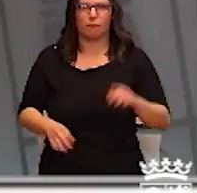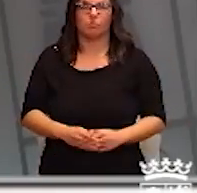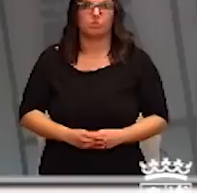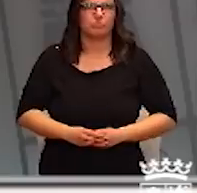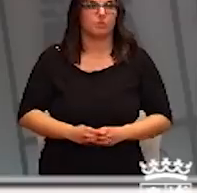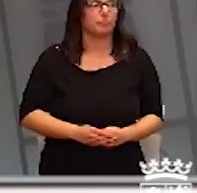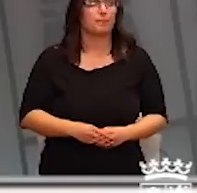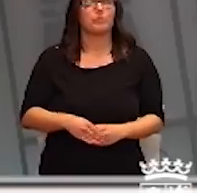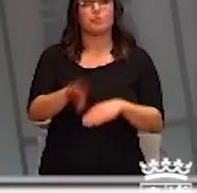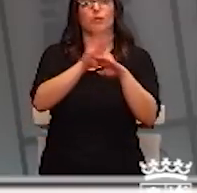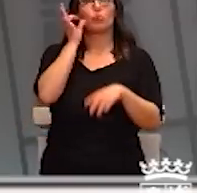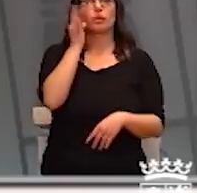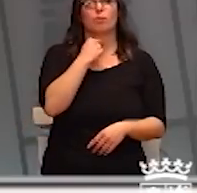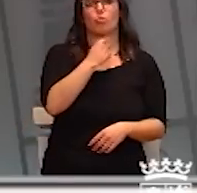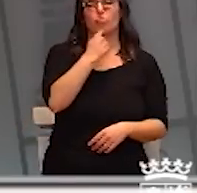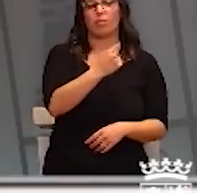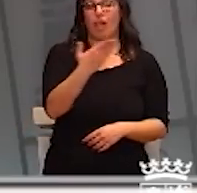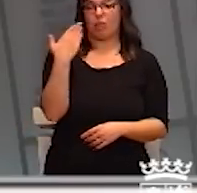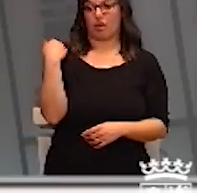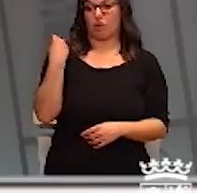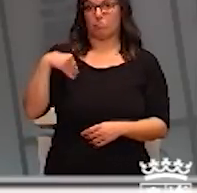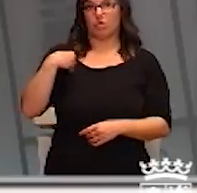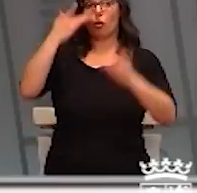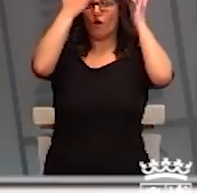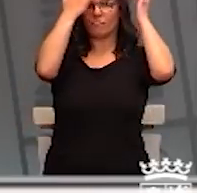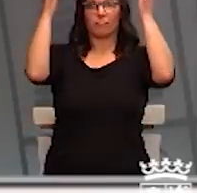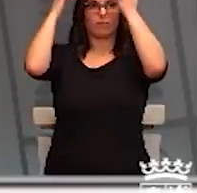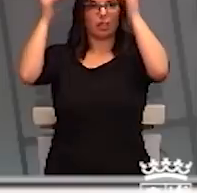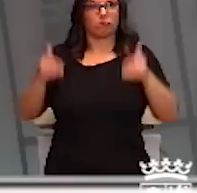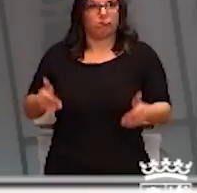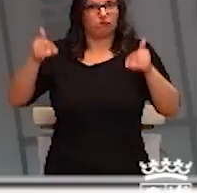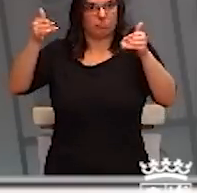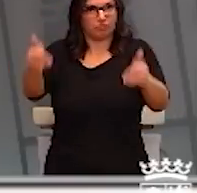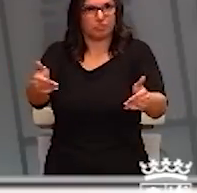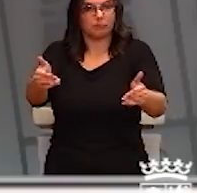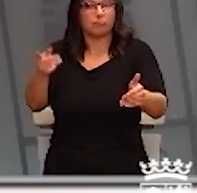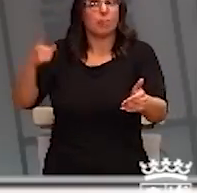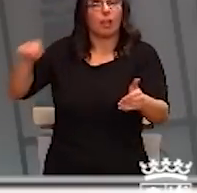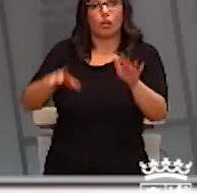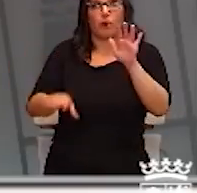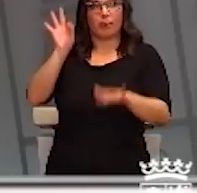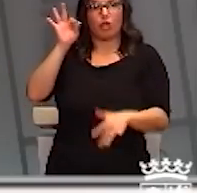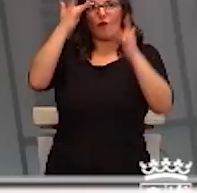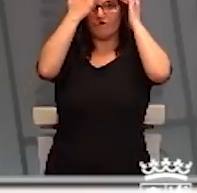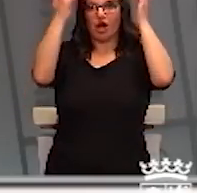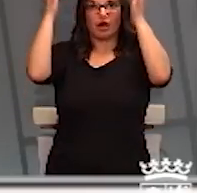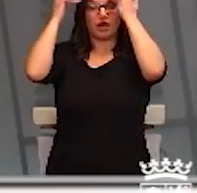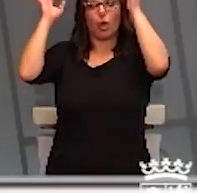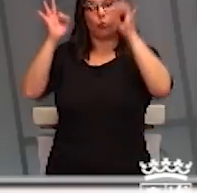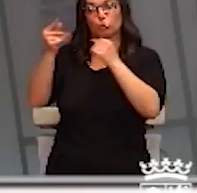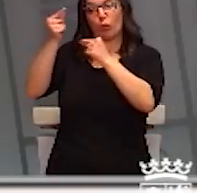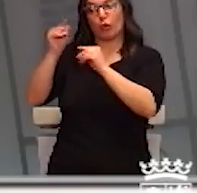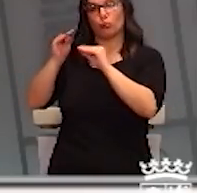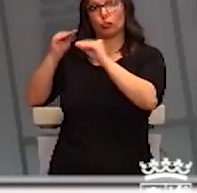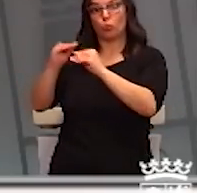Ayer me parece que fue cuando las fallas se aplazaron. Han tomado la decisión de las fallas cuando han cambiado sus datos